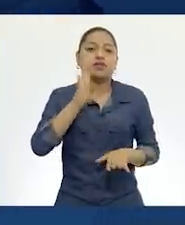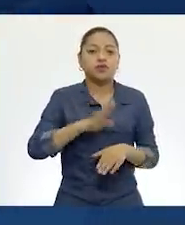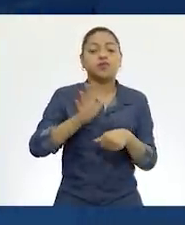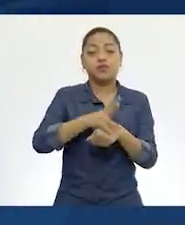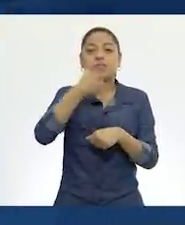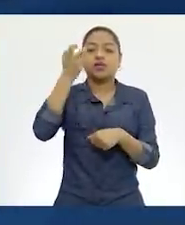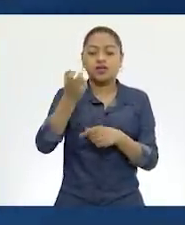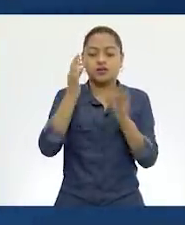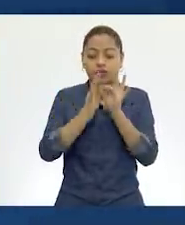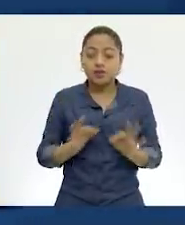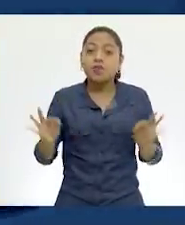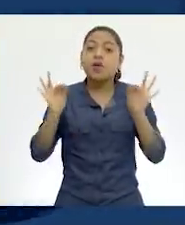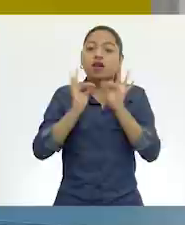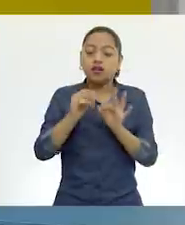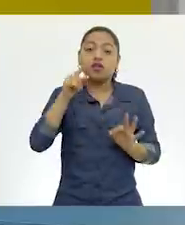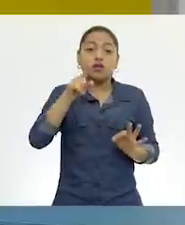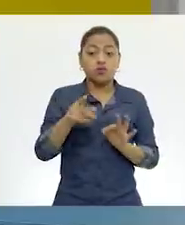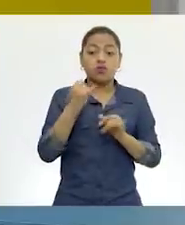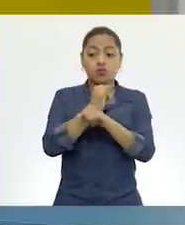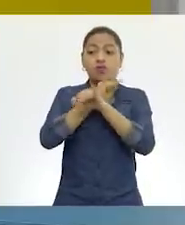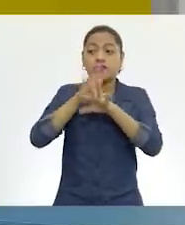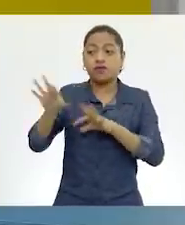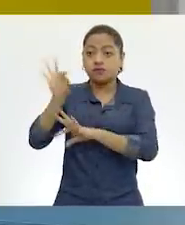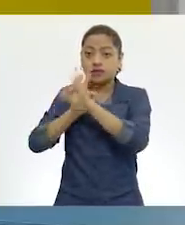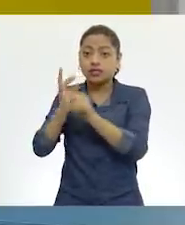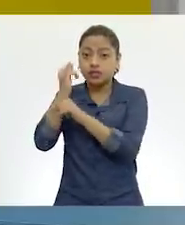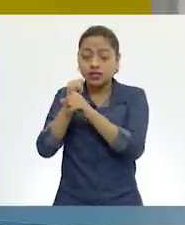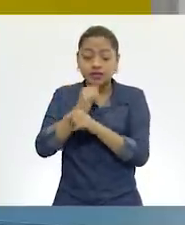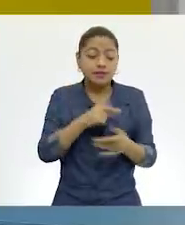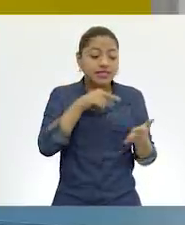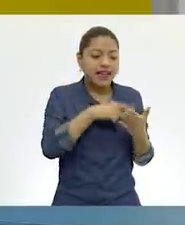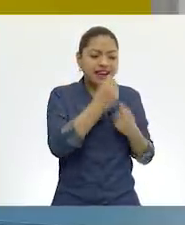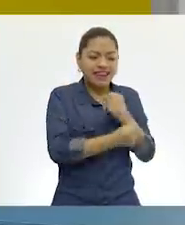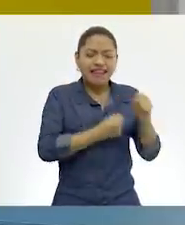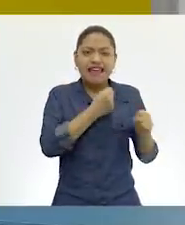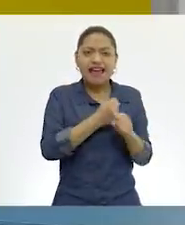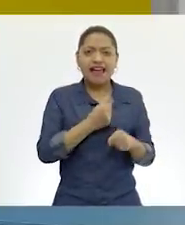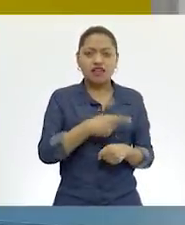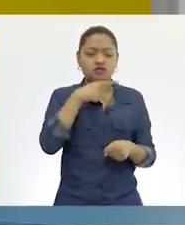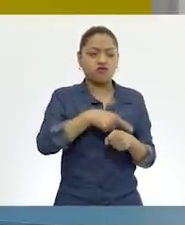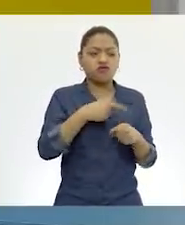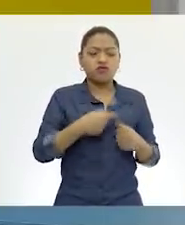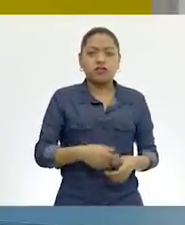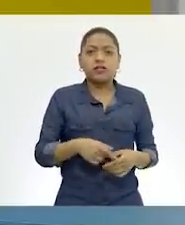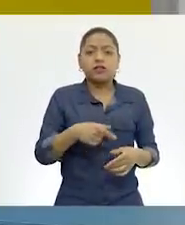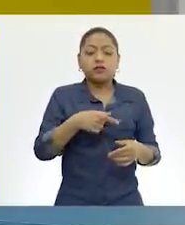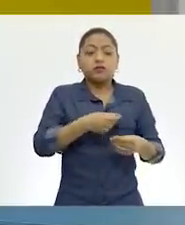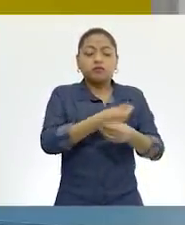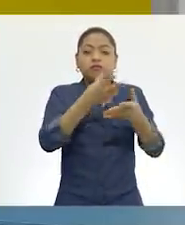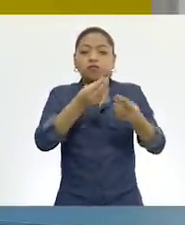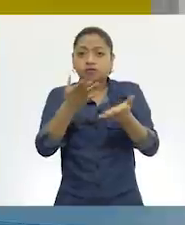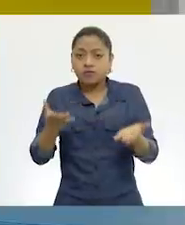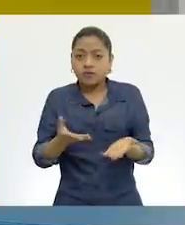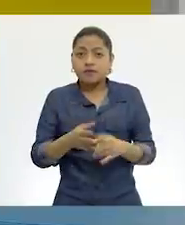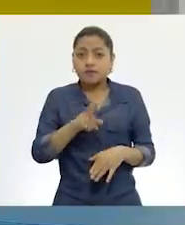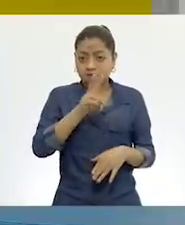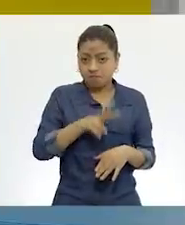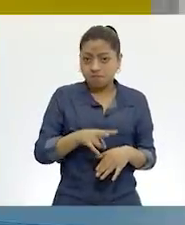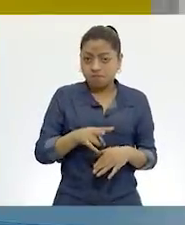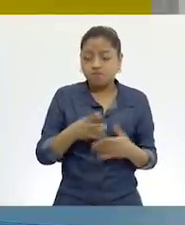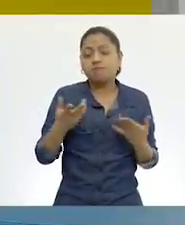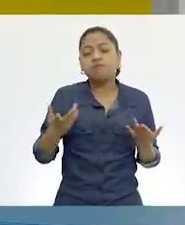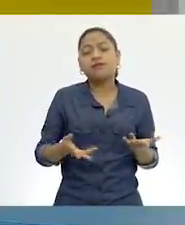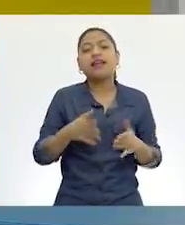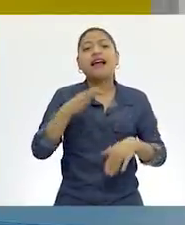revisar el año de algunas fuentes, porque evidentemente, sobre todo en las cuestiones de tu comunidad, hay cosas que han cambiado,